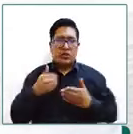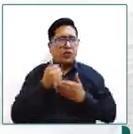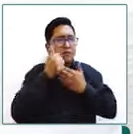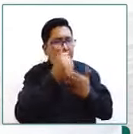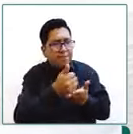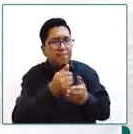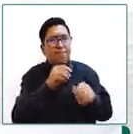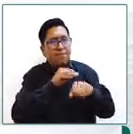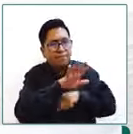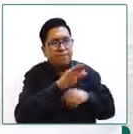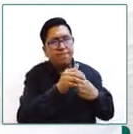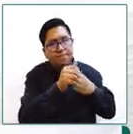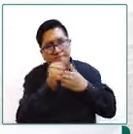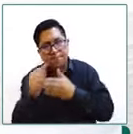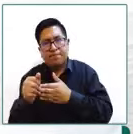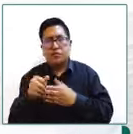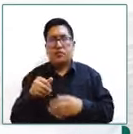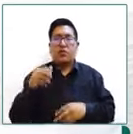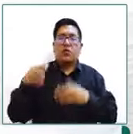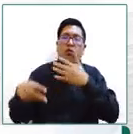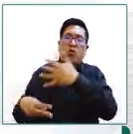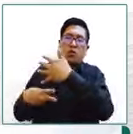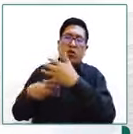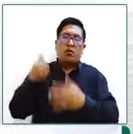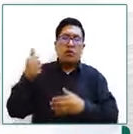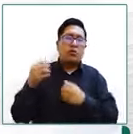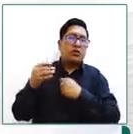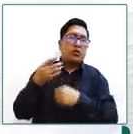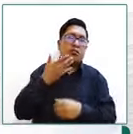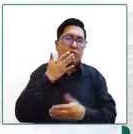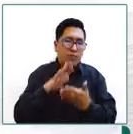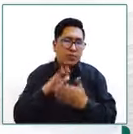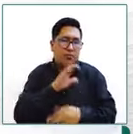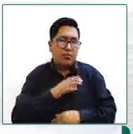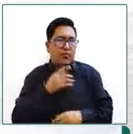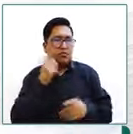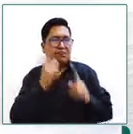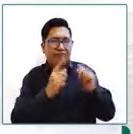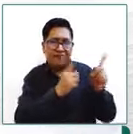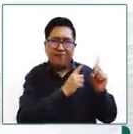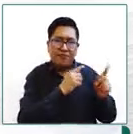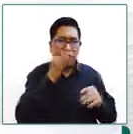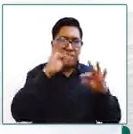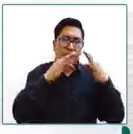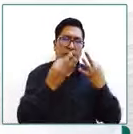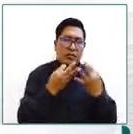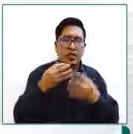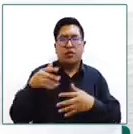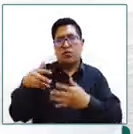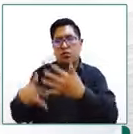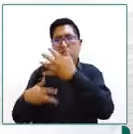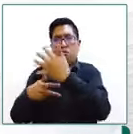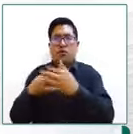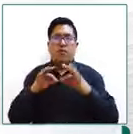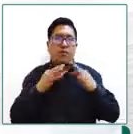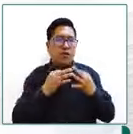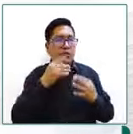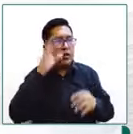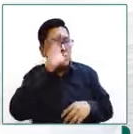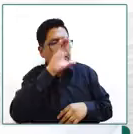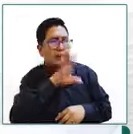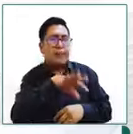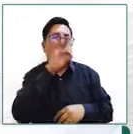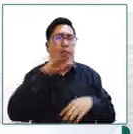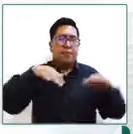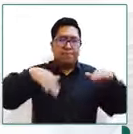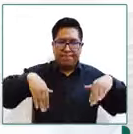y los operadores juzgan e intimidan a las familias las entidades de protección no identifican a la familia en los tiempos establecidos